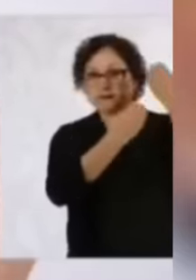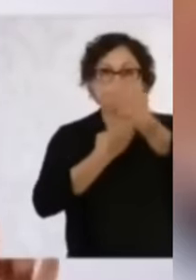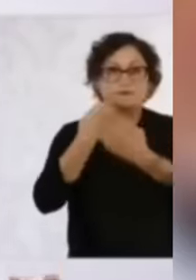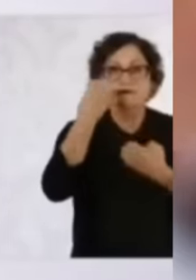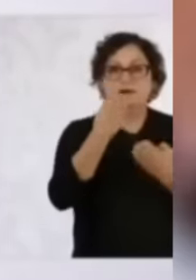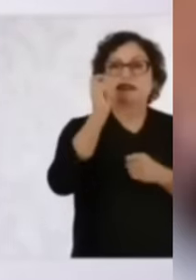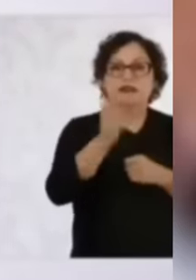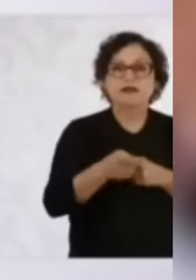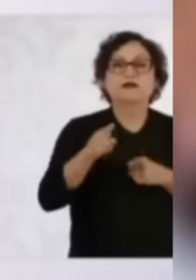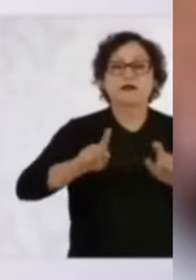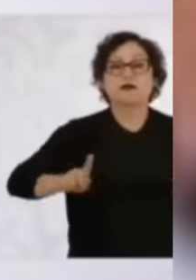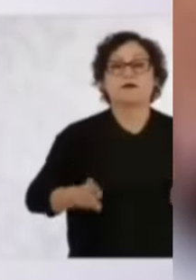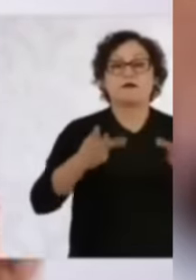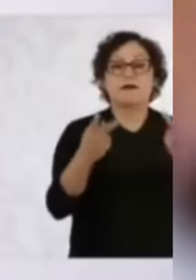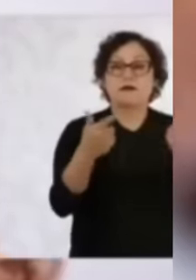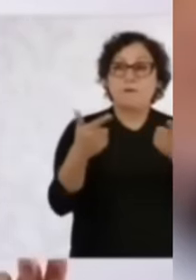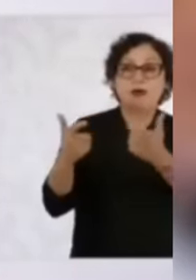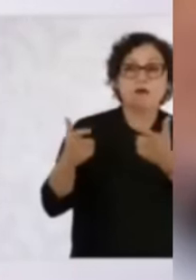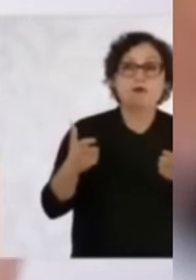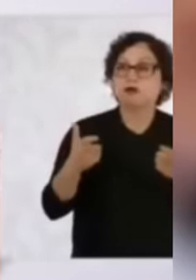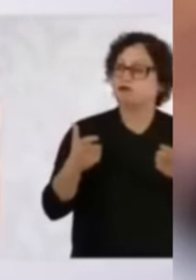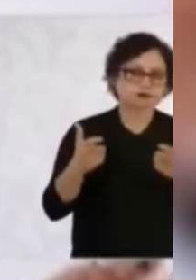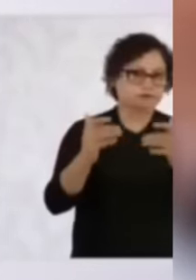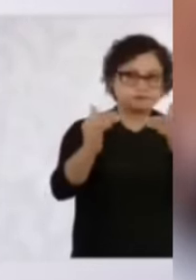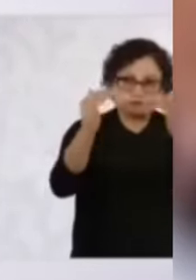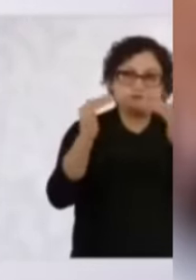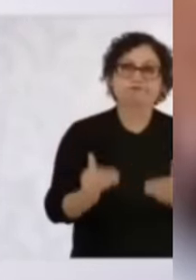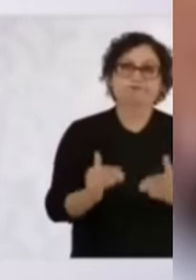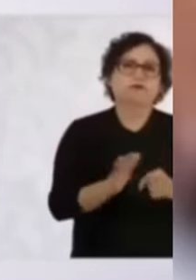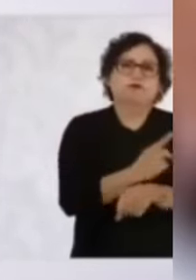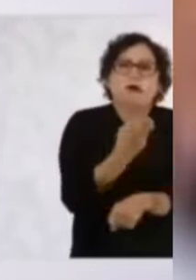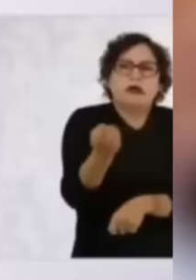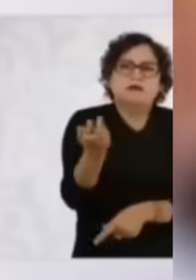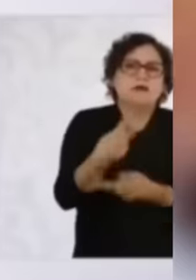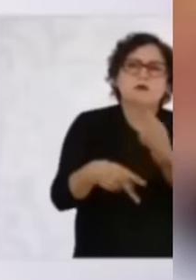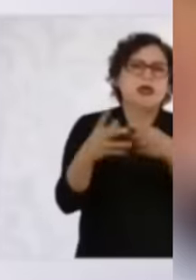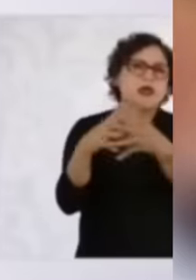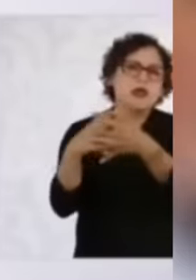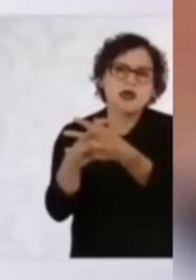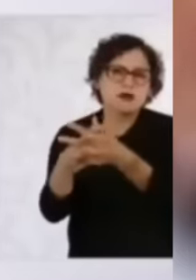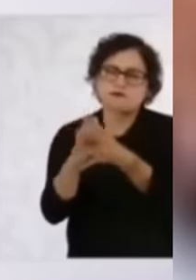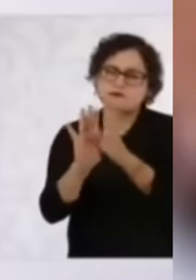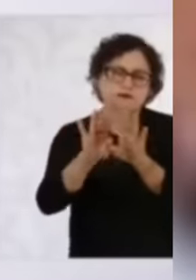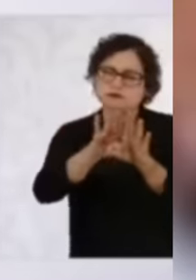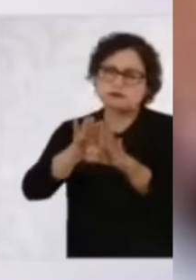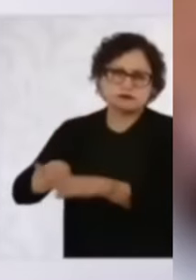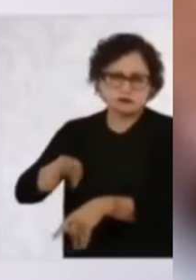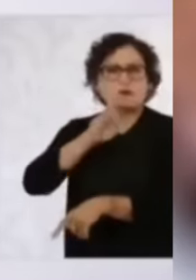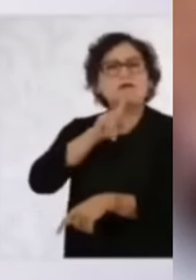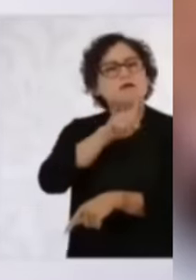armamentismo y que en vez de sembrar guerras se siembre vida y se siembre paz.